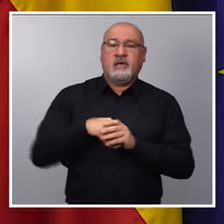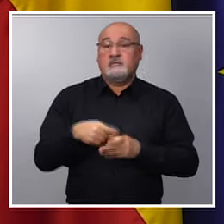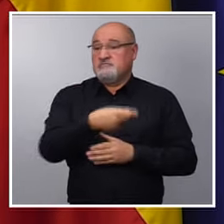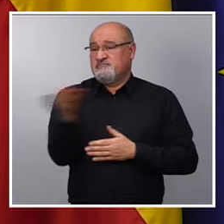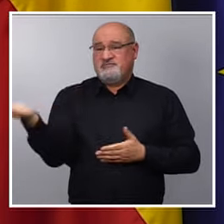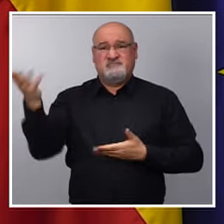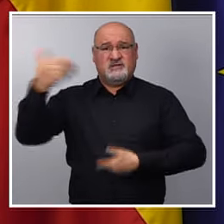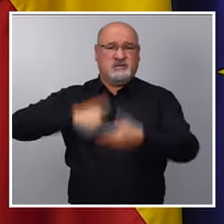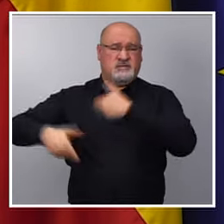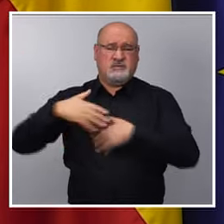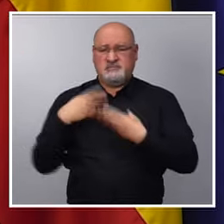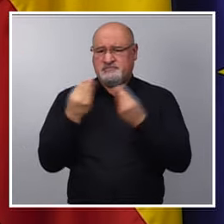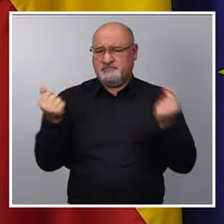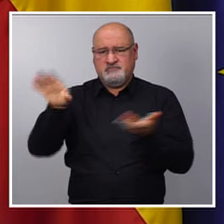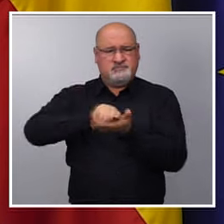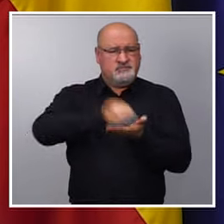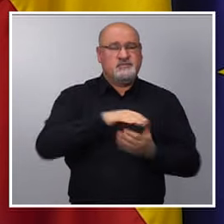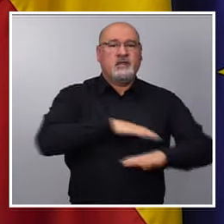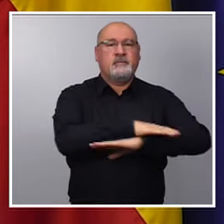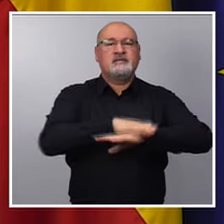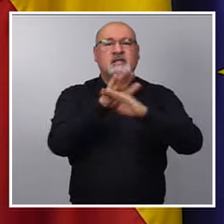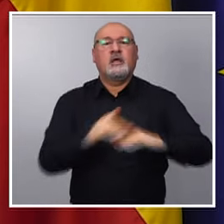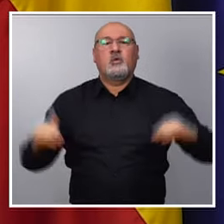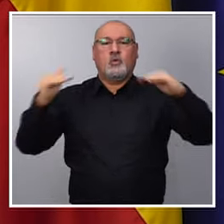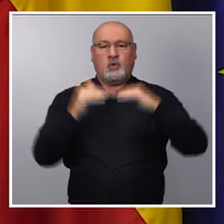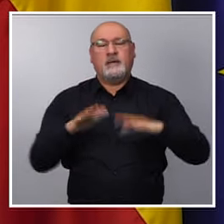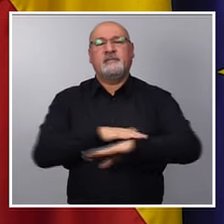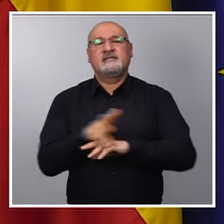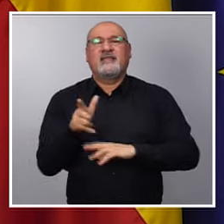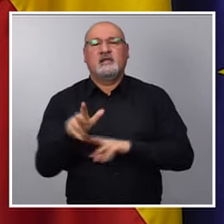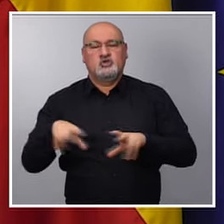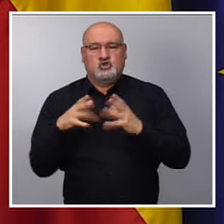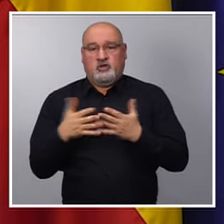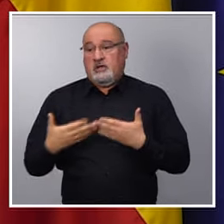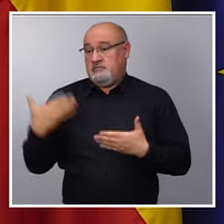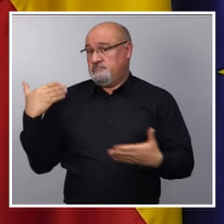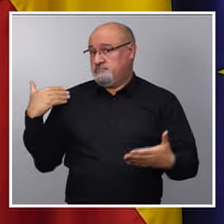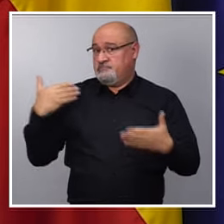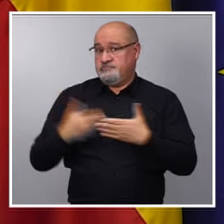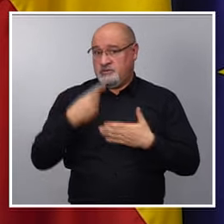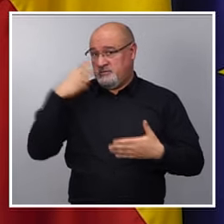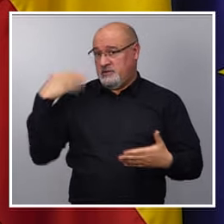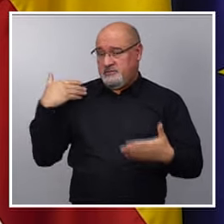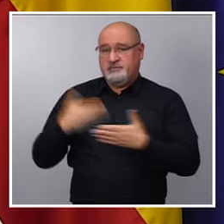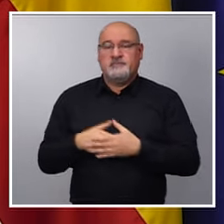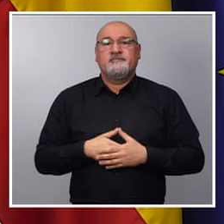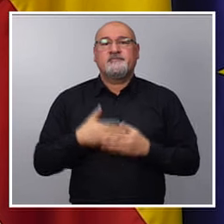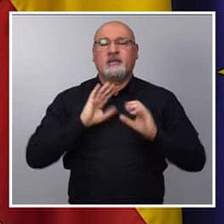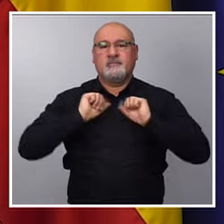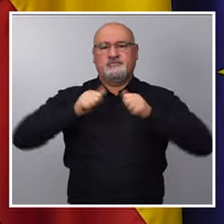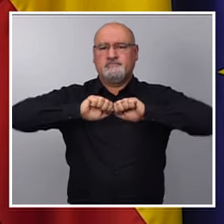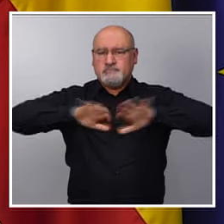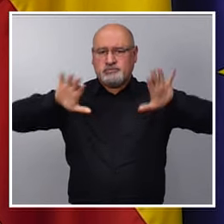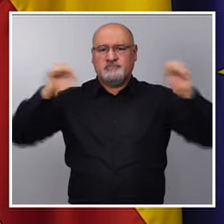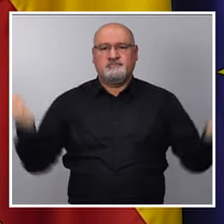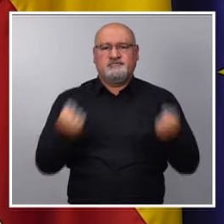percibido desde el Ministerio de Igualdad y el Ministerio de Derechos Sociales en los últimos años. Sabéis que pusimos en marcha un programa